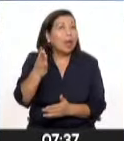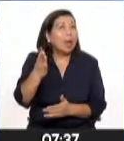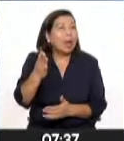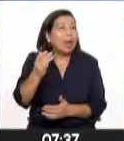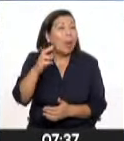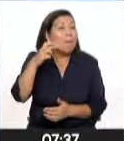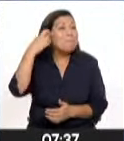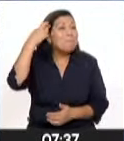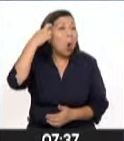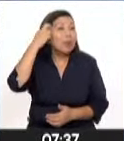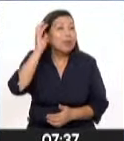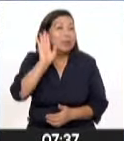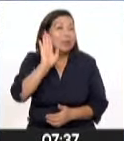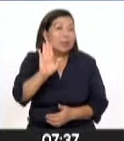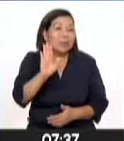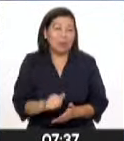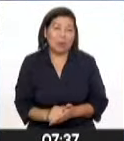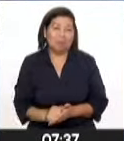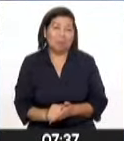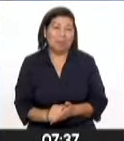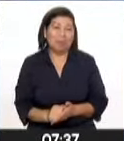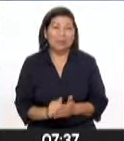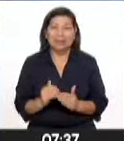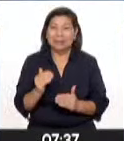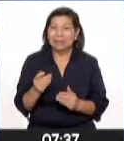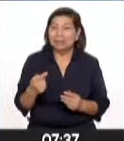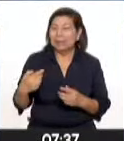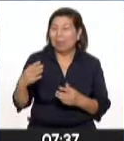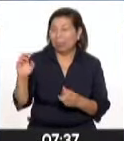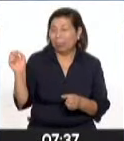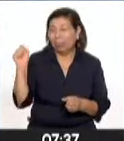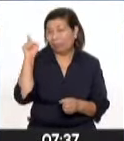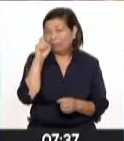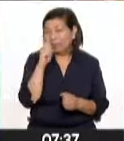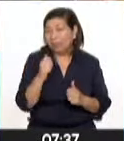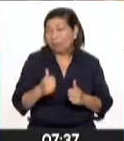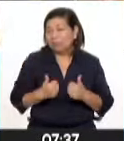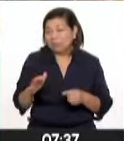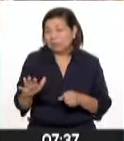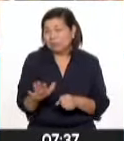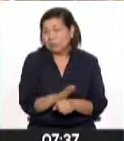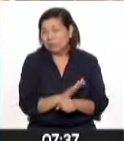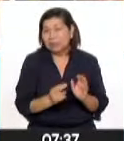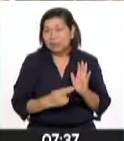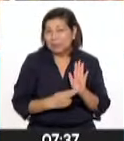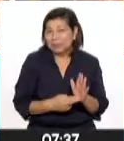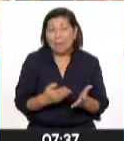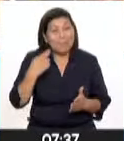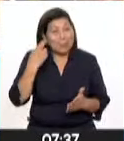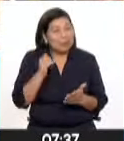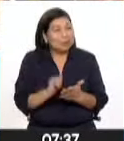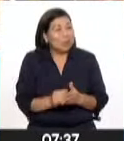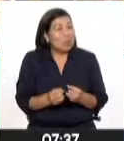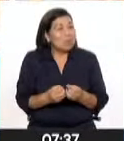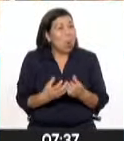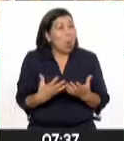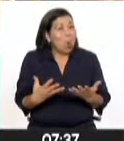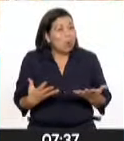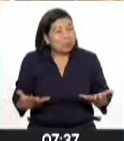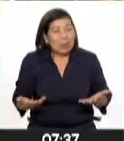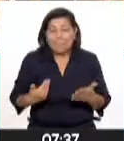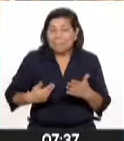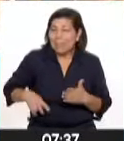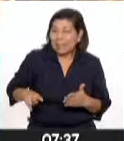las sociedades se vuelven mucho más complejas y esto, la representación política se hace mucho más